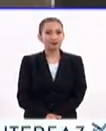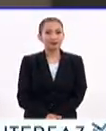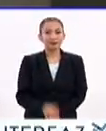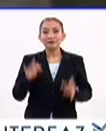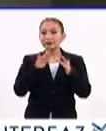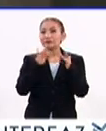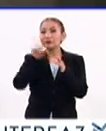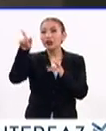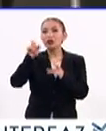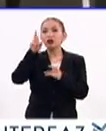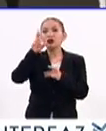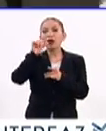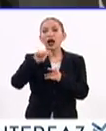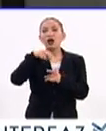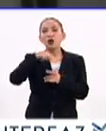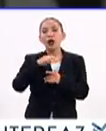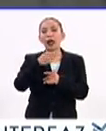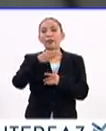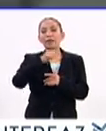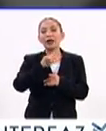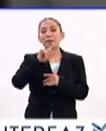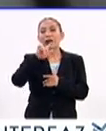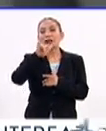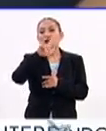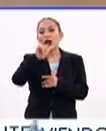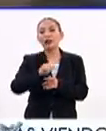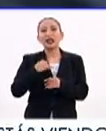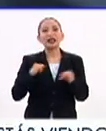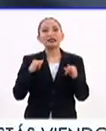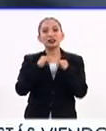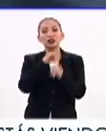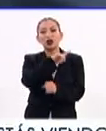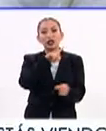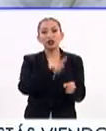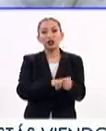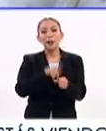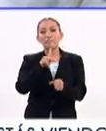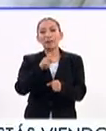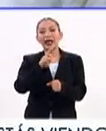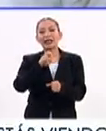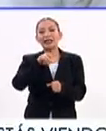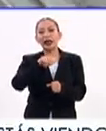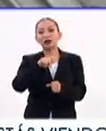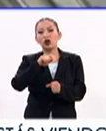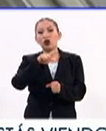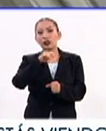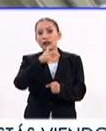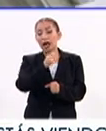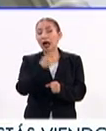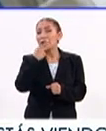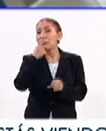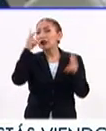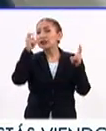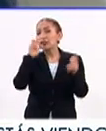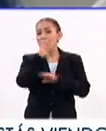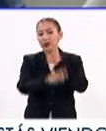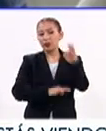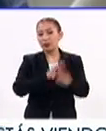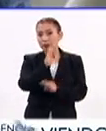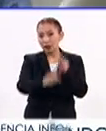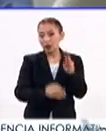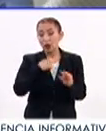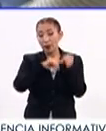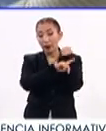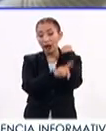Nos enlazamos con la doctora Noemí Plazola del Instituto Nacional de Perinatología, con quien hablaremos del tratamiento